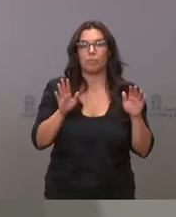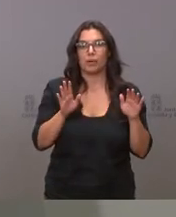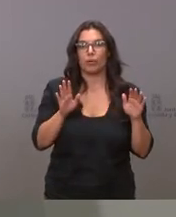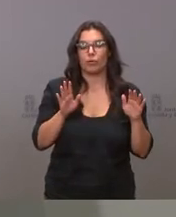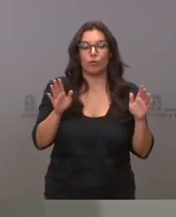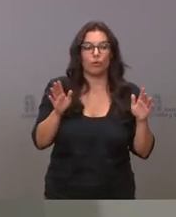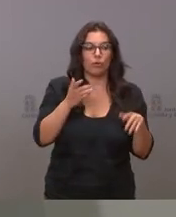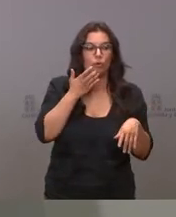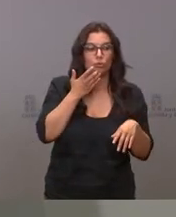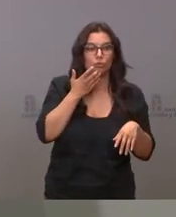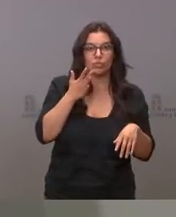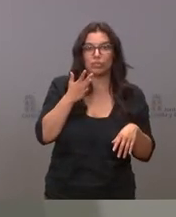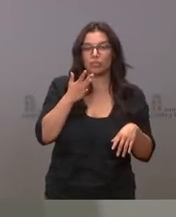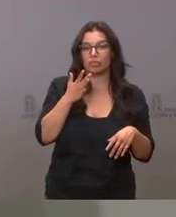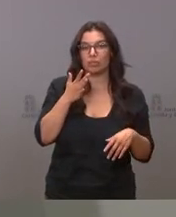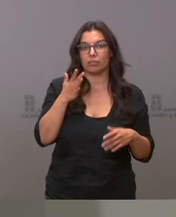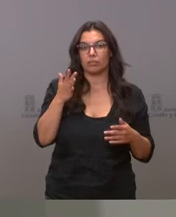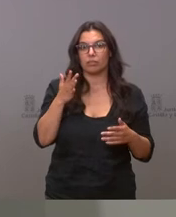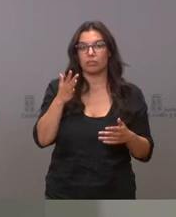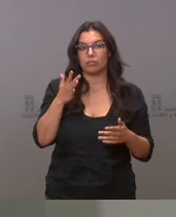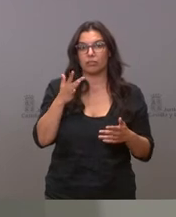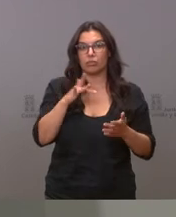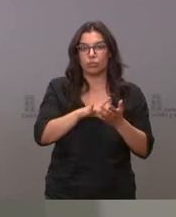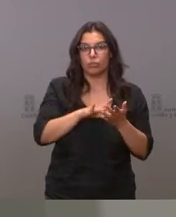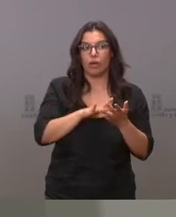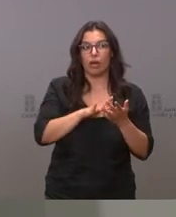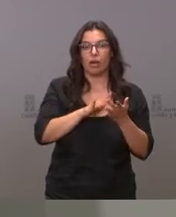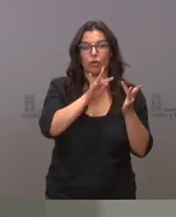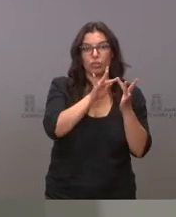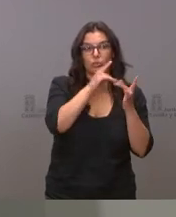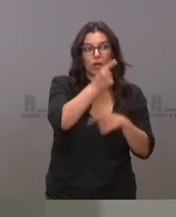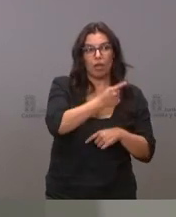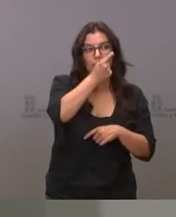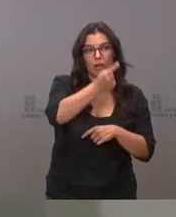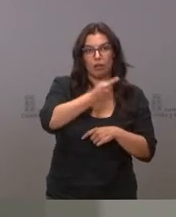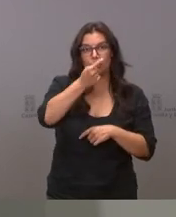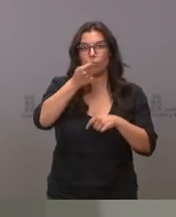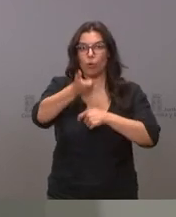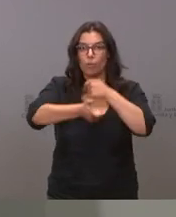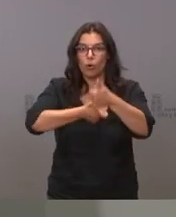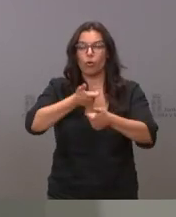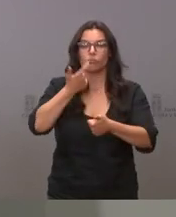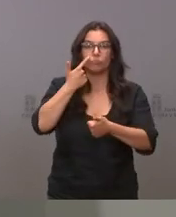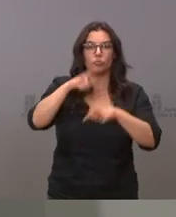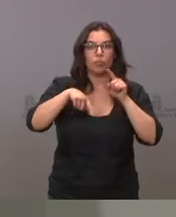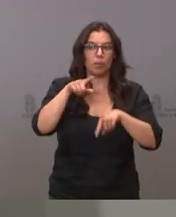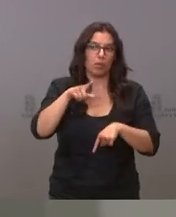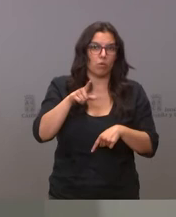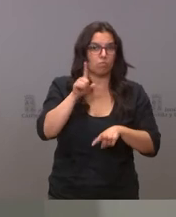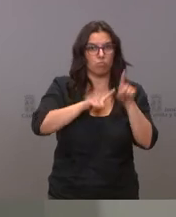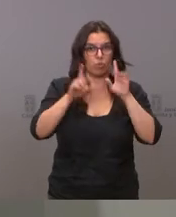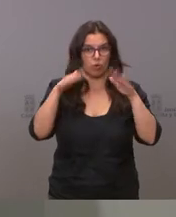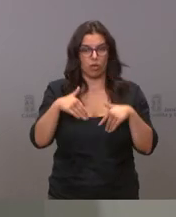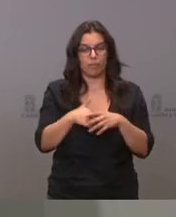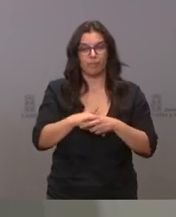a hacer las cosas partido a partido nosotros esperamos transmitir a la ciudadanía